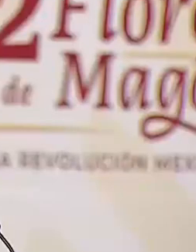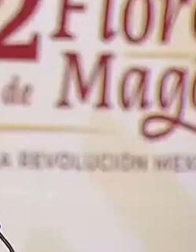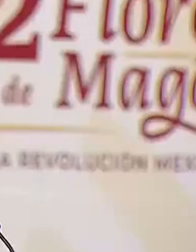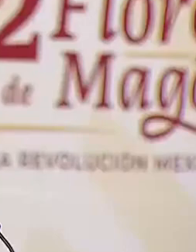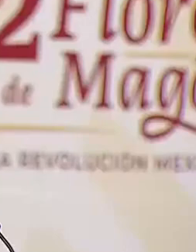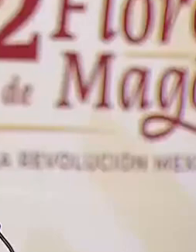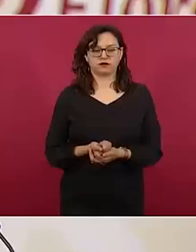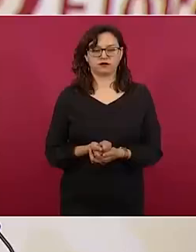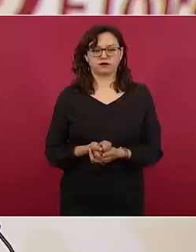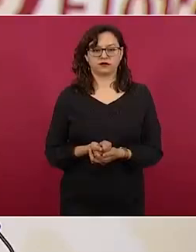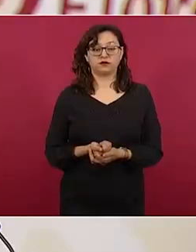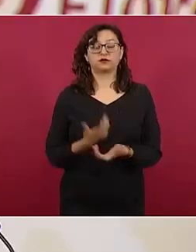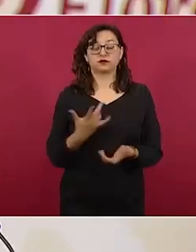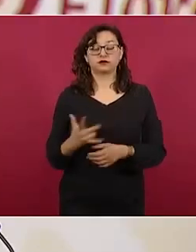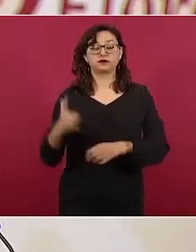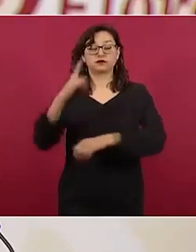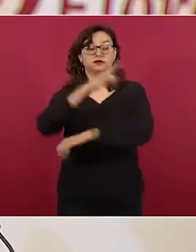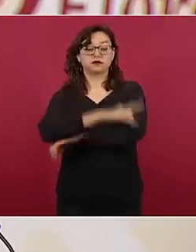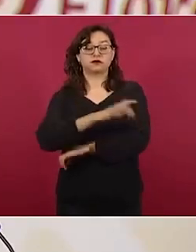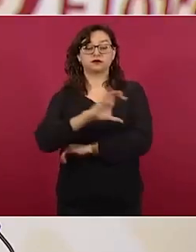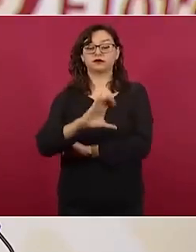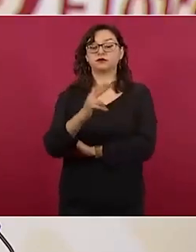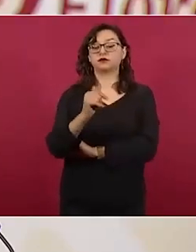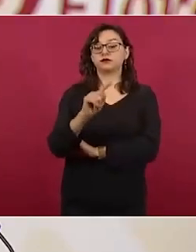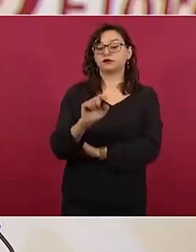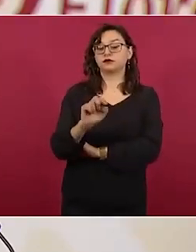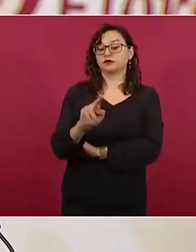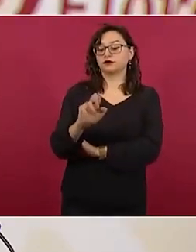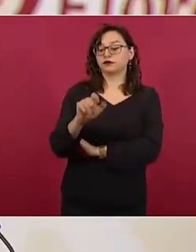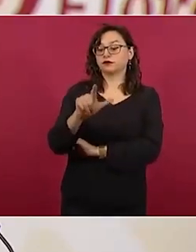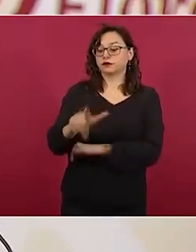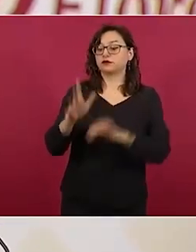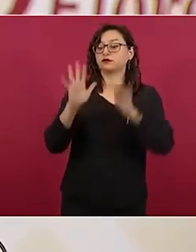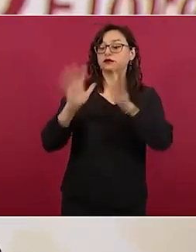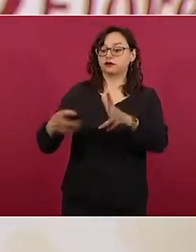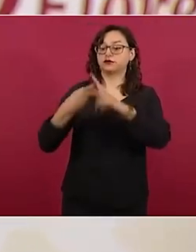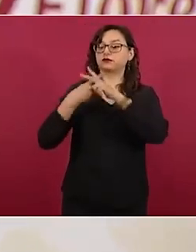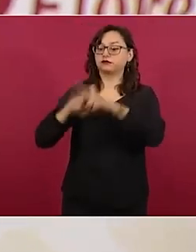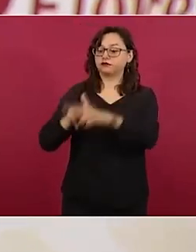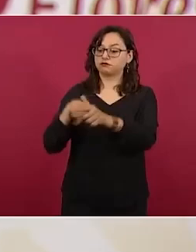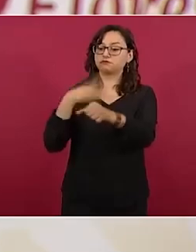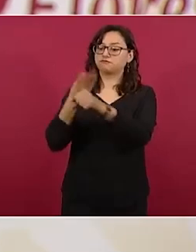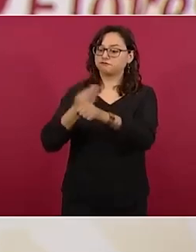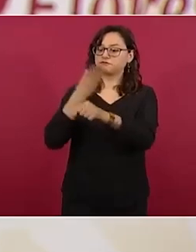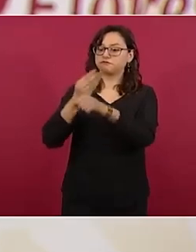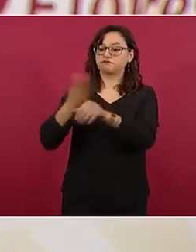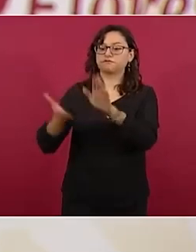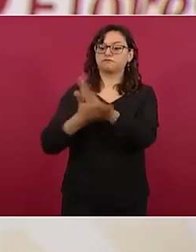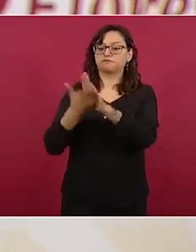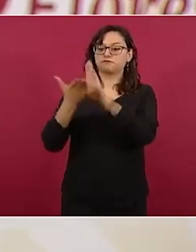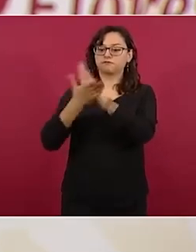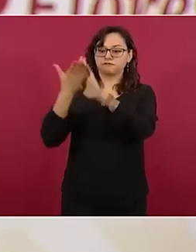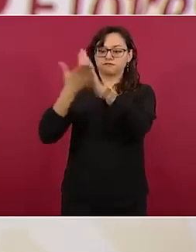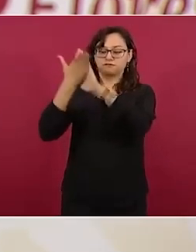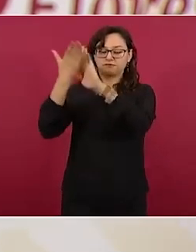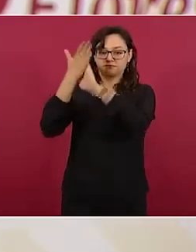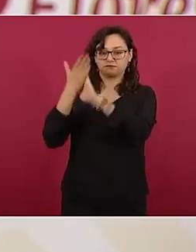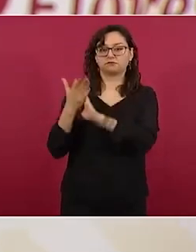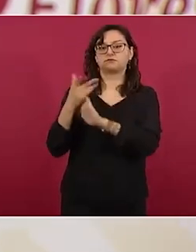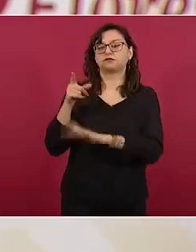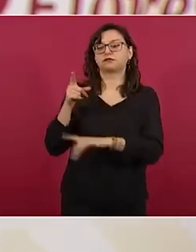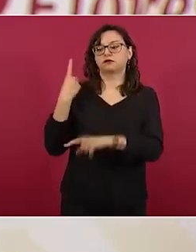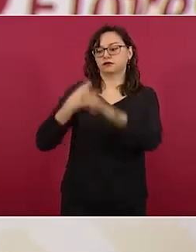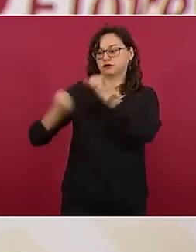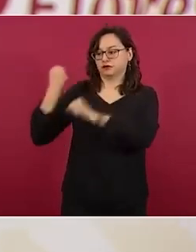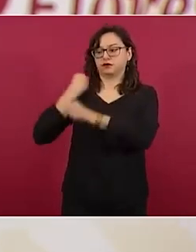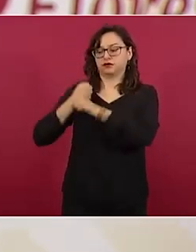inclusive ya hicimos la primera remodelación en un convenio de colaboración con aeropuertos y servicios auxiliares en el